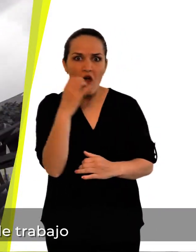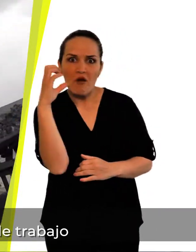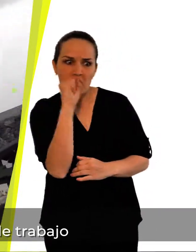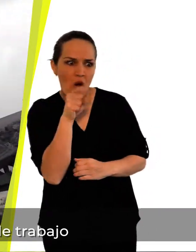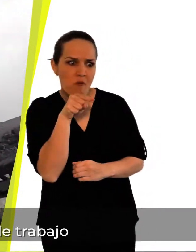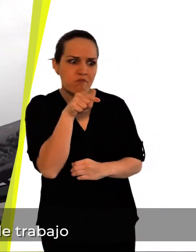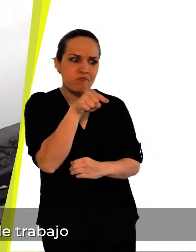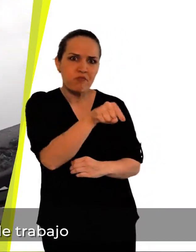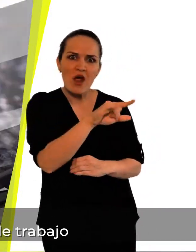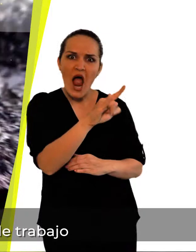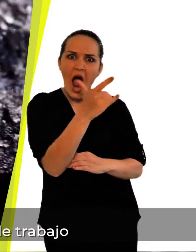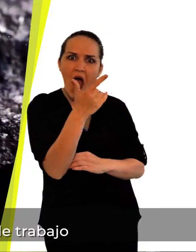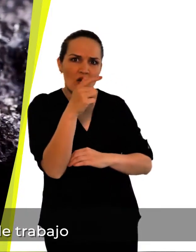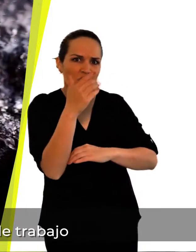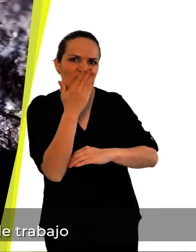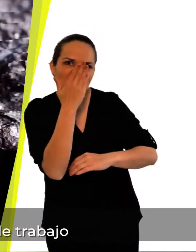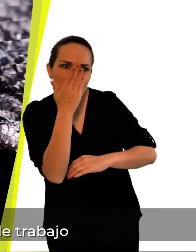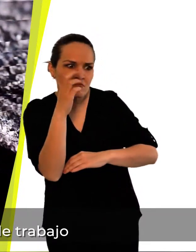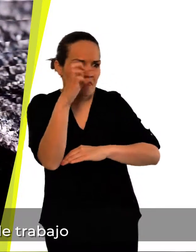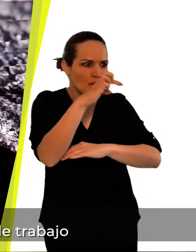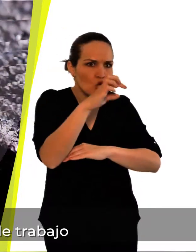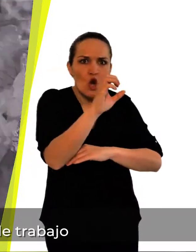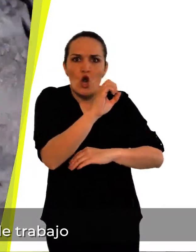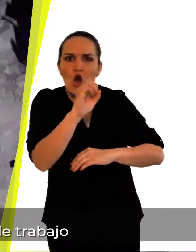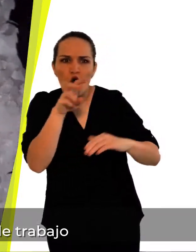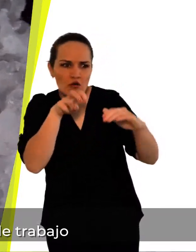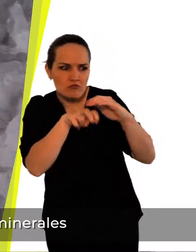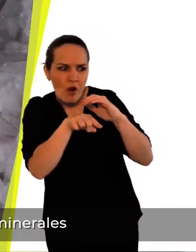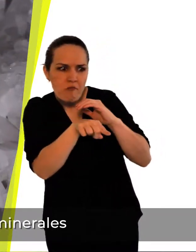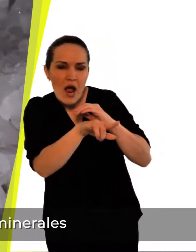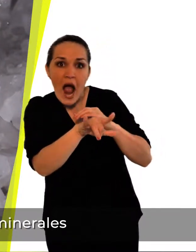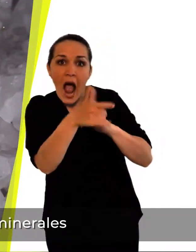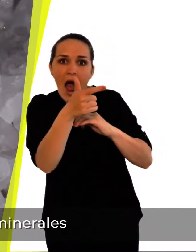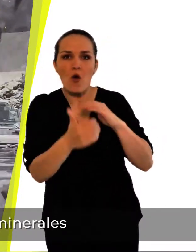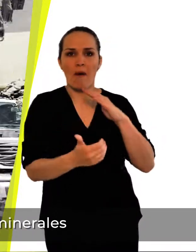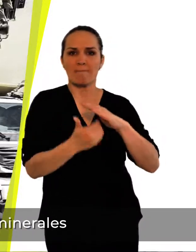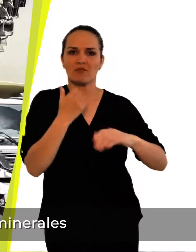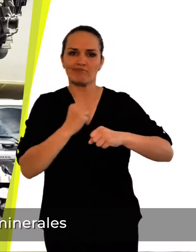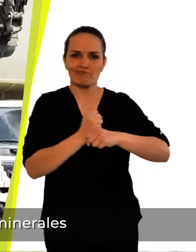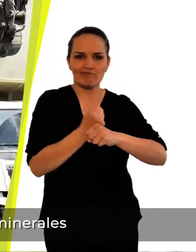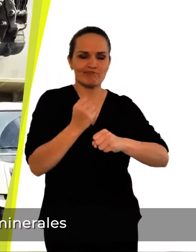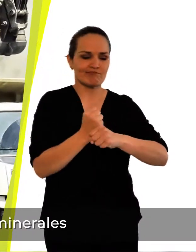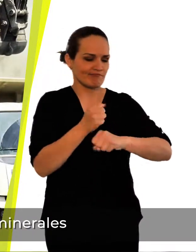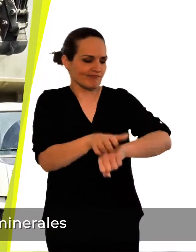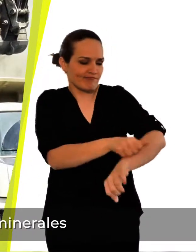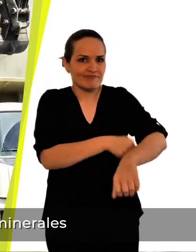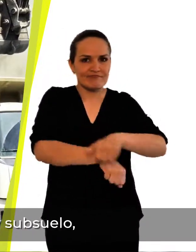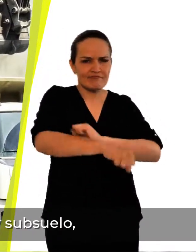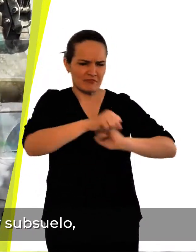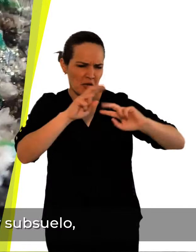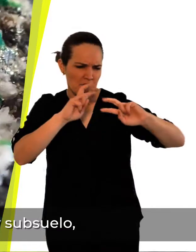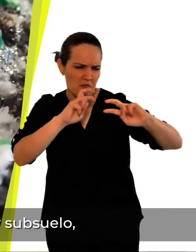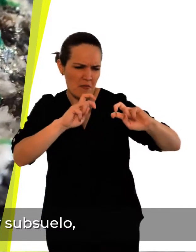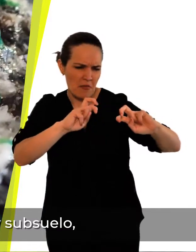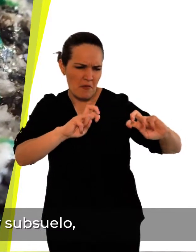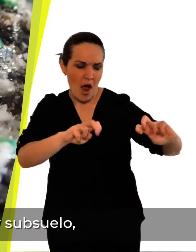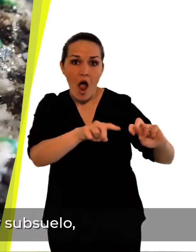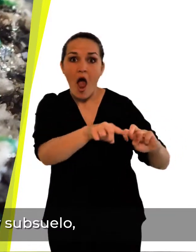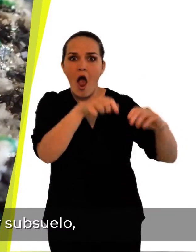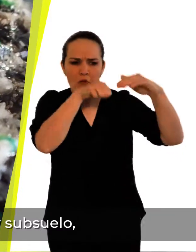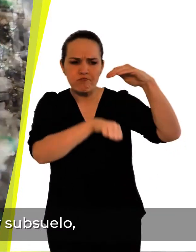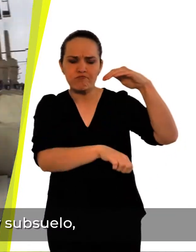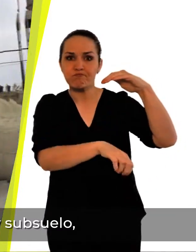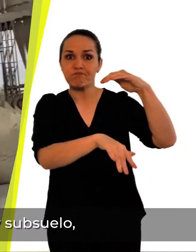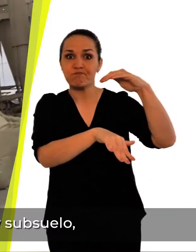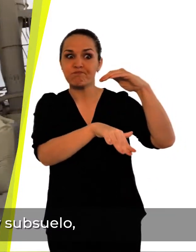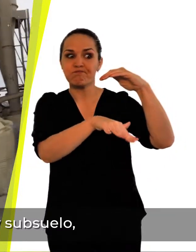convierte en una mina cuando comenzamos un proceso de trabajo para efectuar la extracción de los minerales que se han acumulado